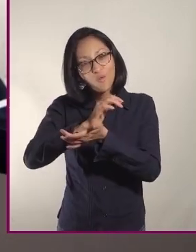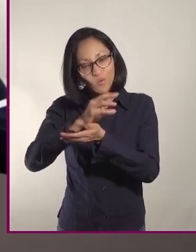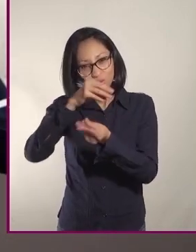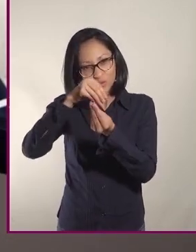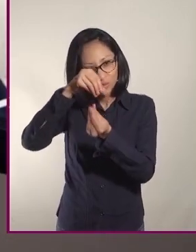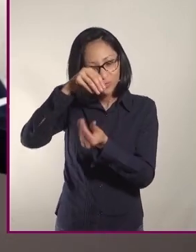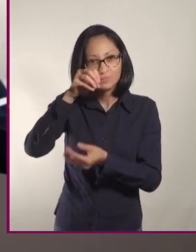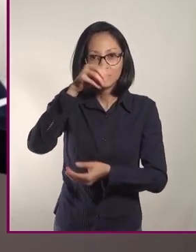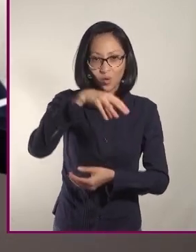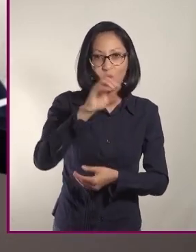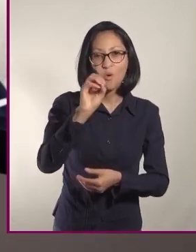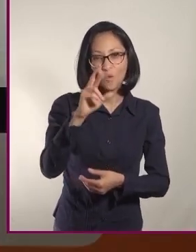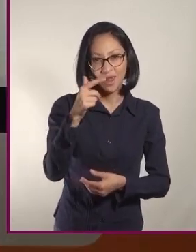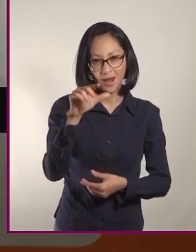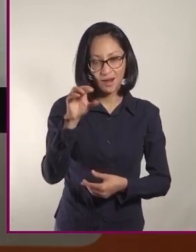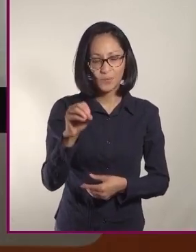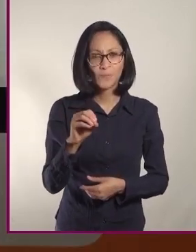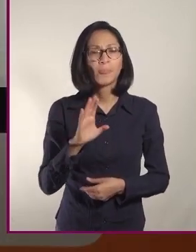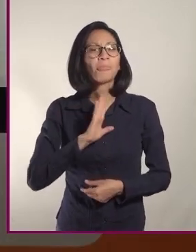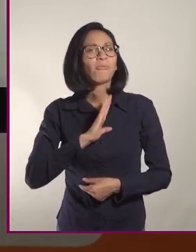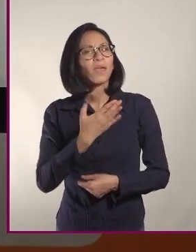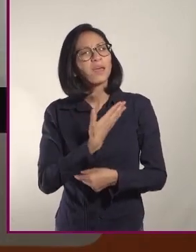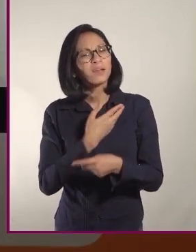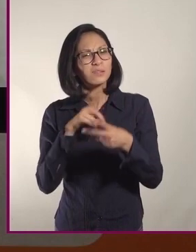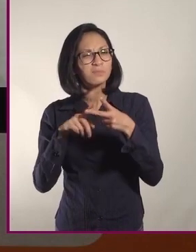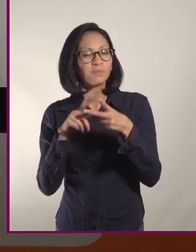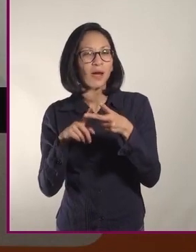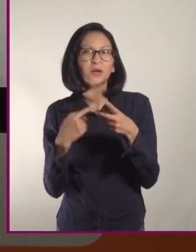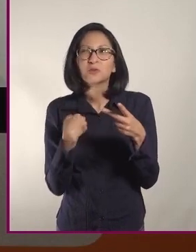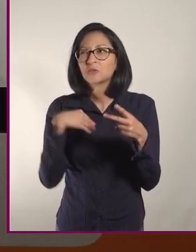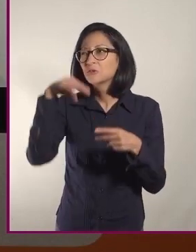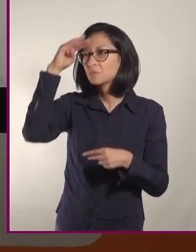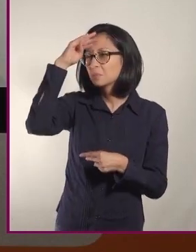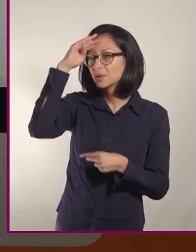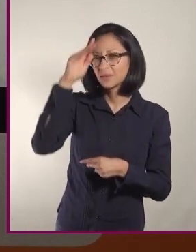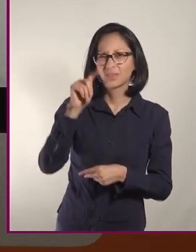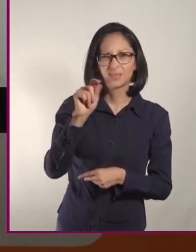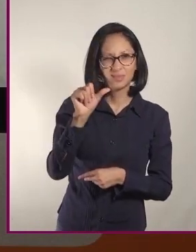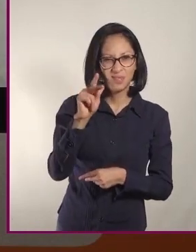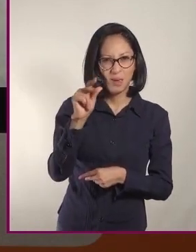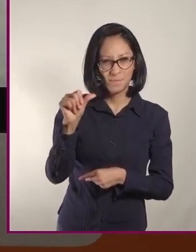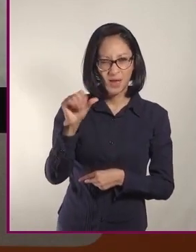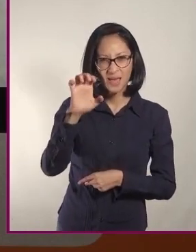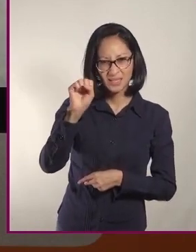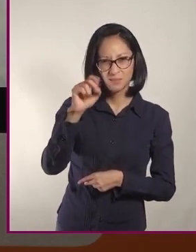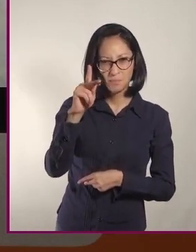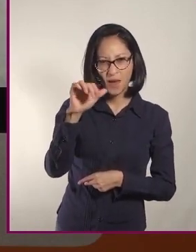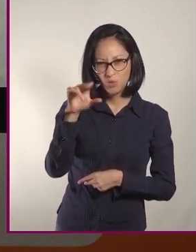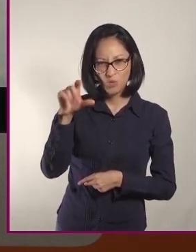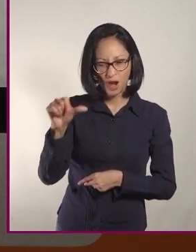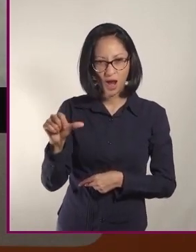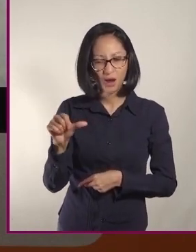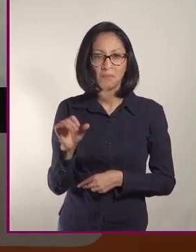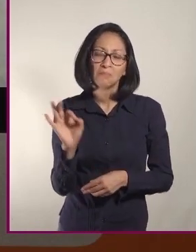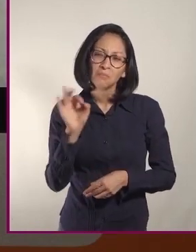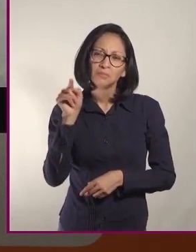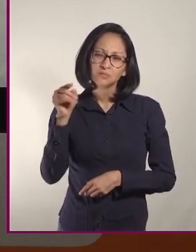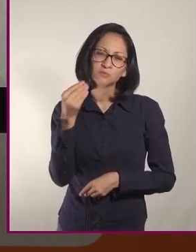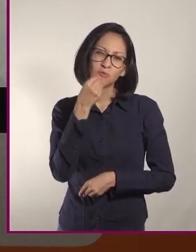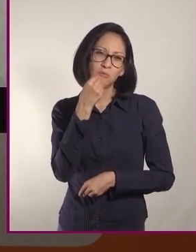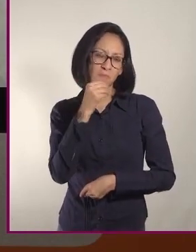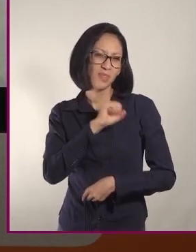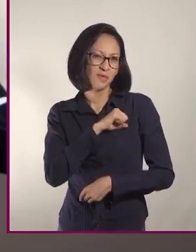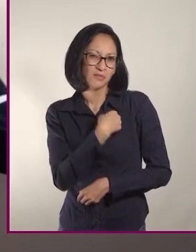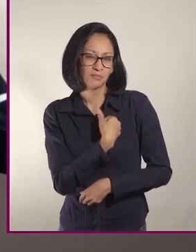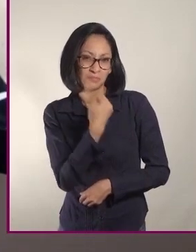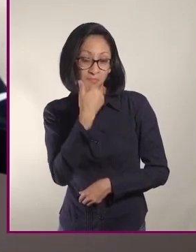la parte de España, yo consideraría que lo que se llaman las tapas españolas podría ser una opción de comida mediterránea